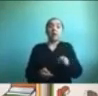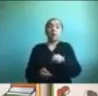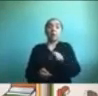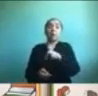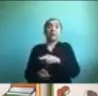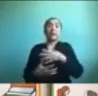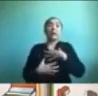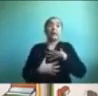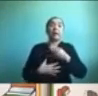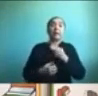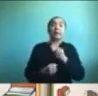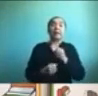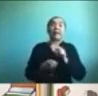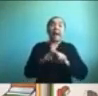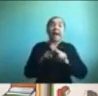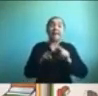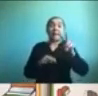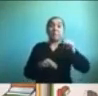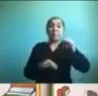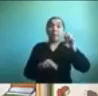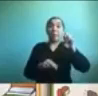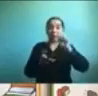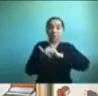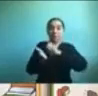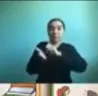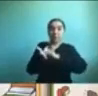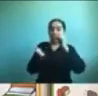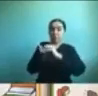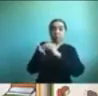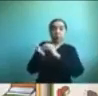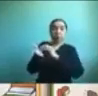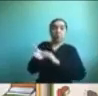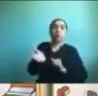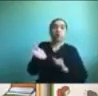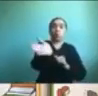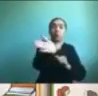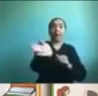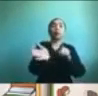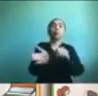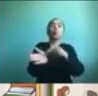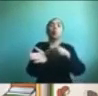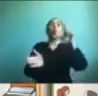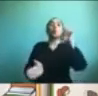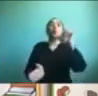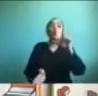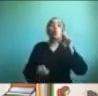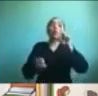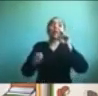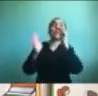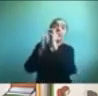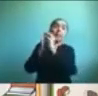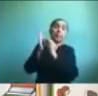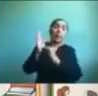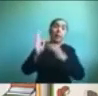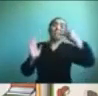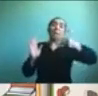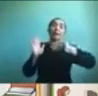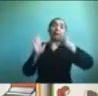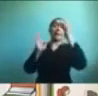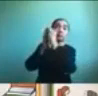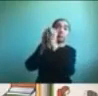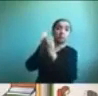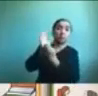darse a los hijos no es que yo como madre diga ya los lunes vas a hacer esto, esto, esto y esto y los martes vas a hacer esto, esto y esto